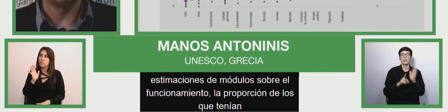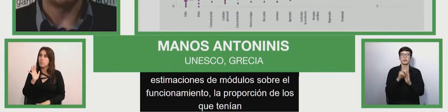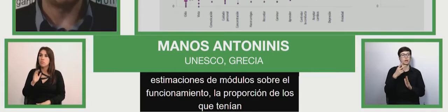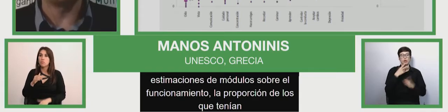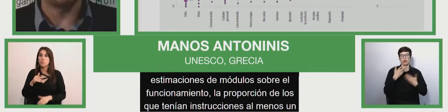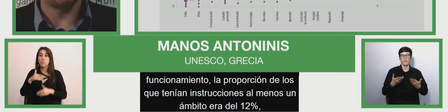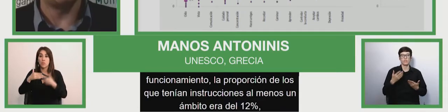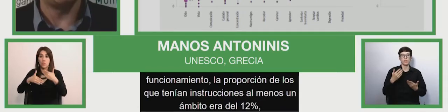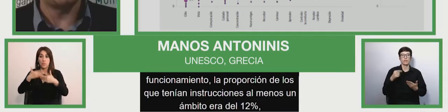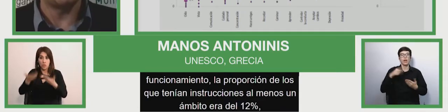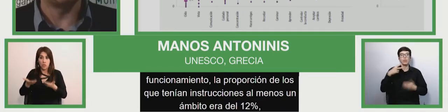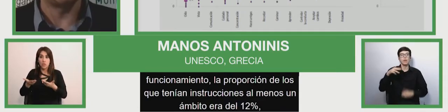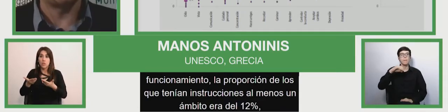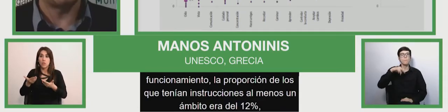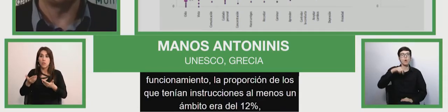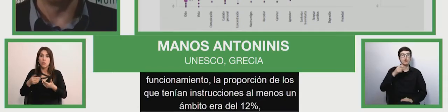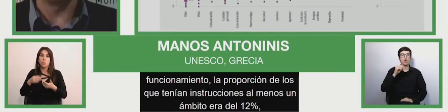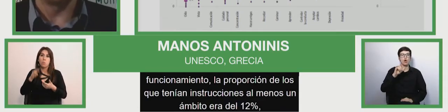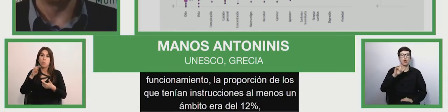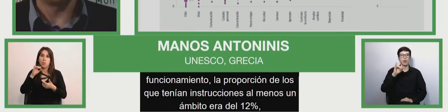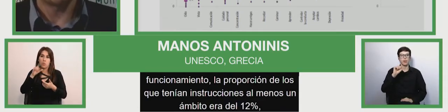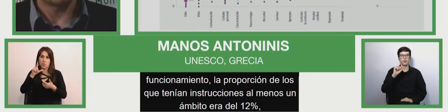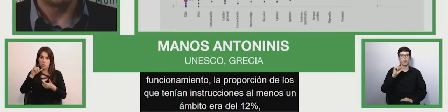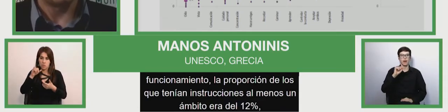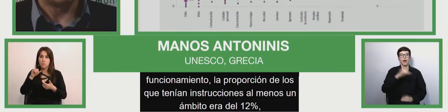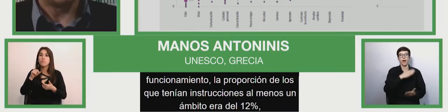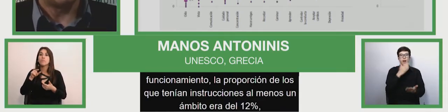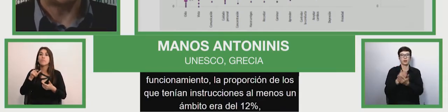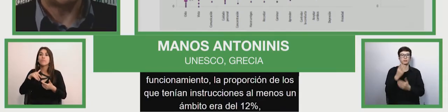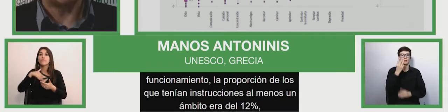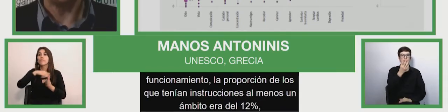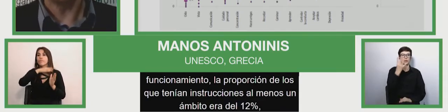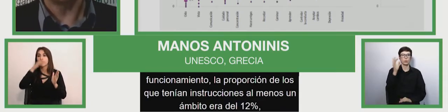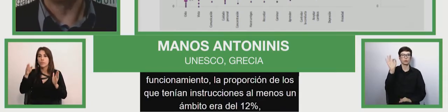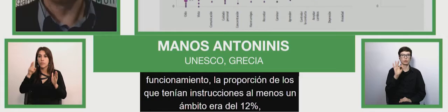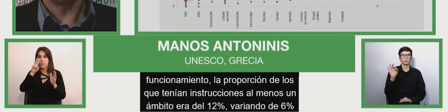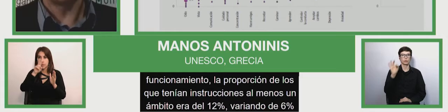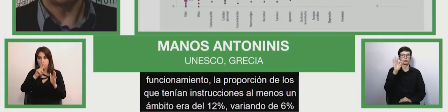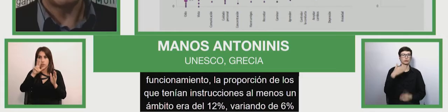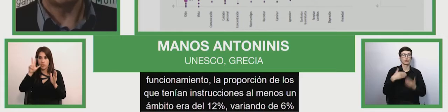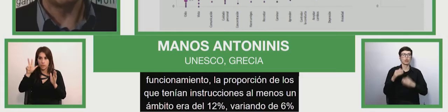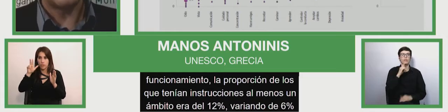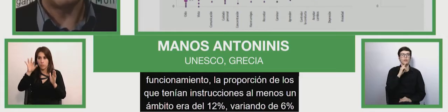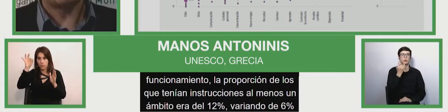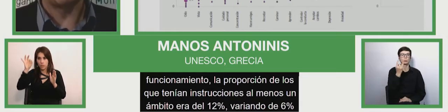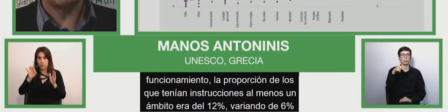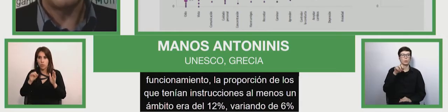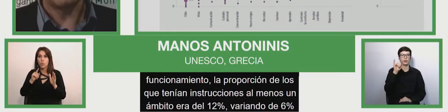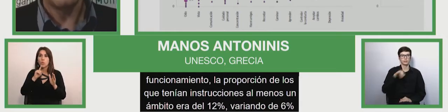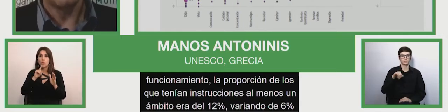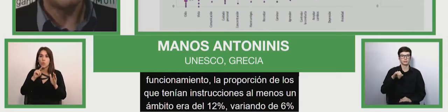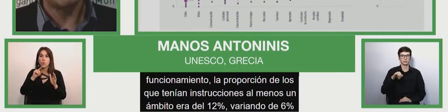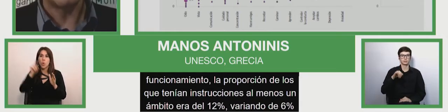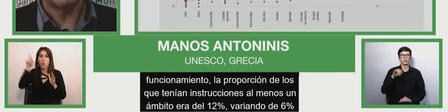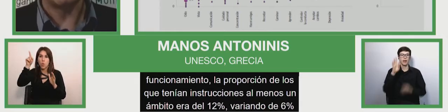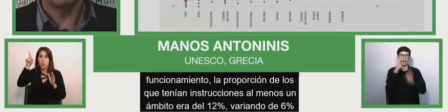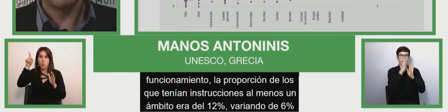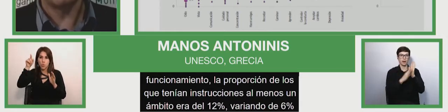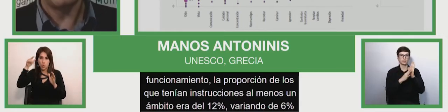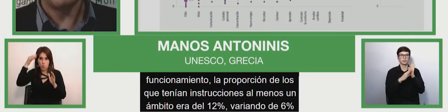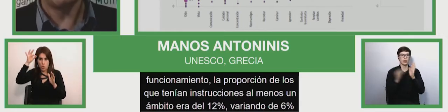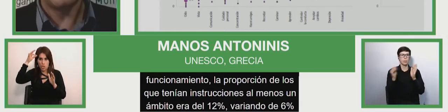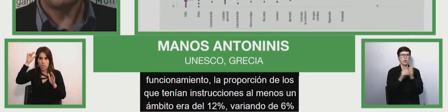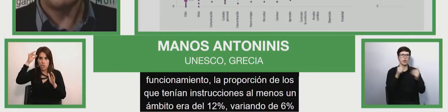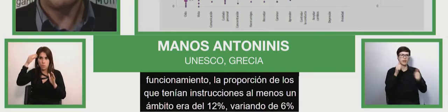Mongolia hasta el 24% en Túnez. Las características que exponen a riesgos a las personas no afectan a